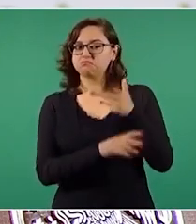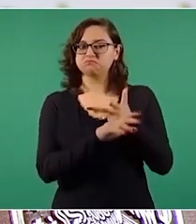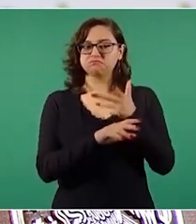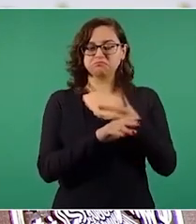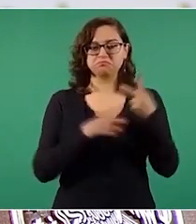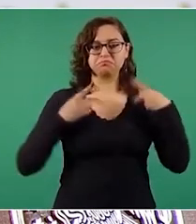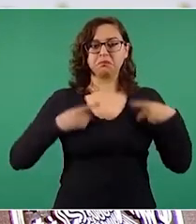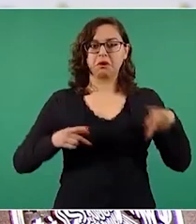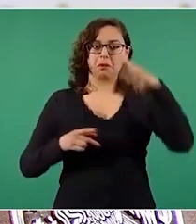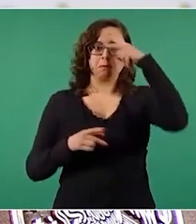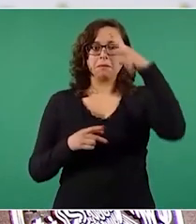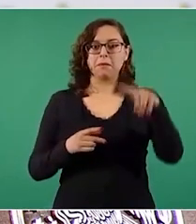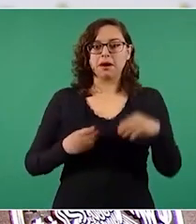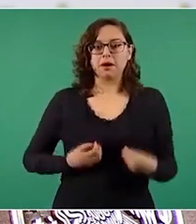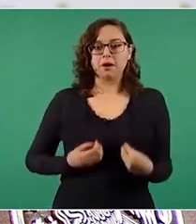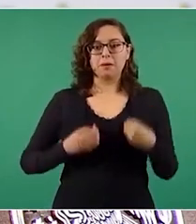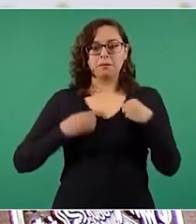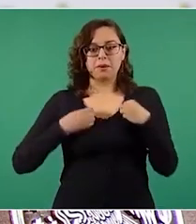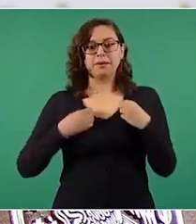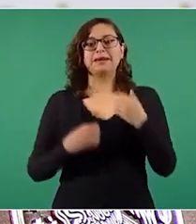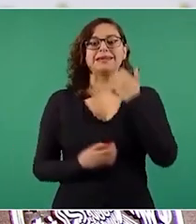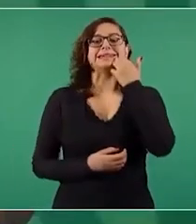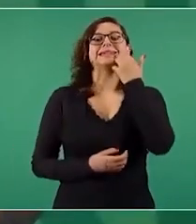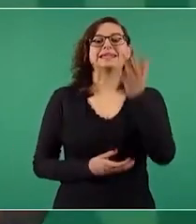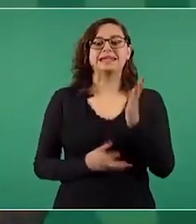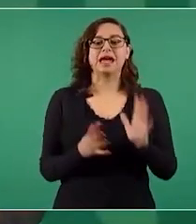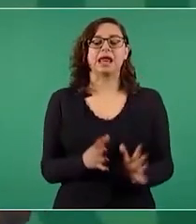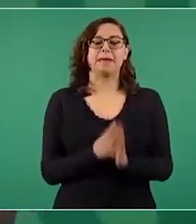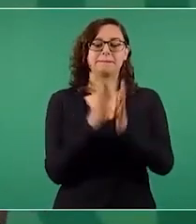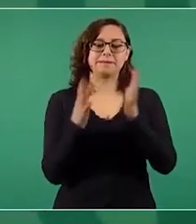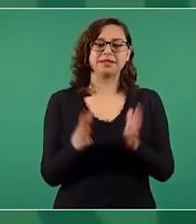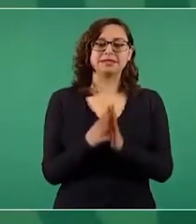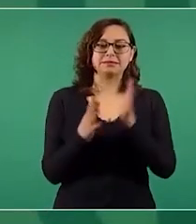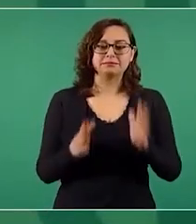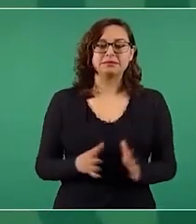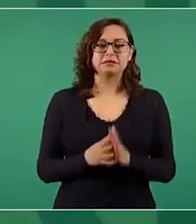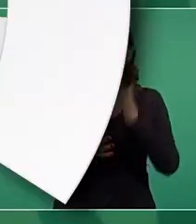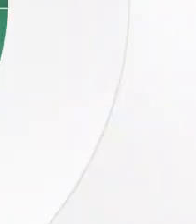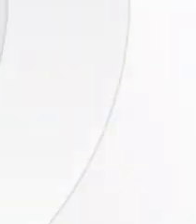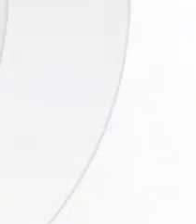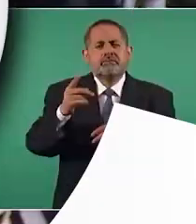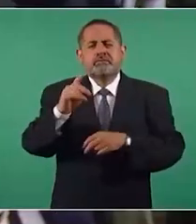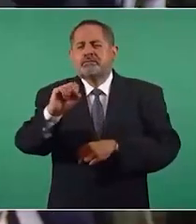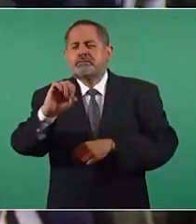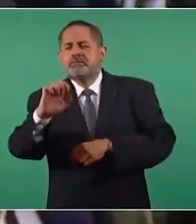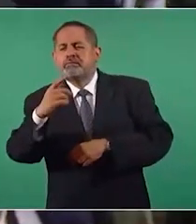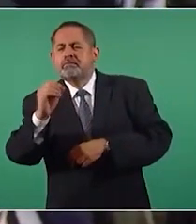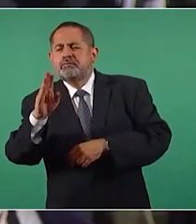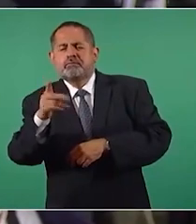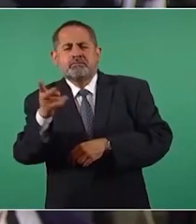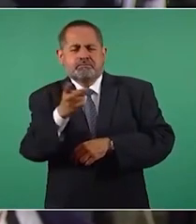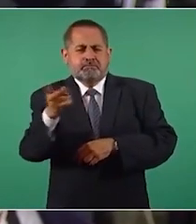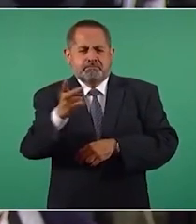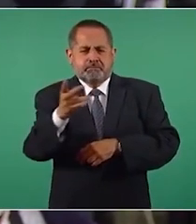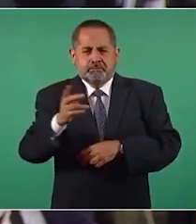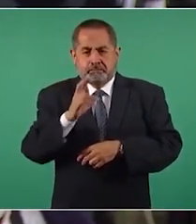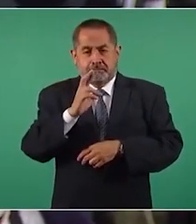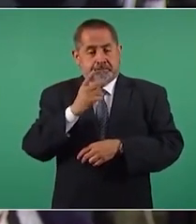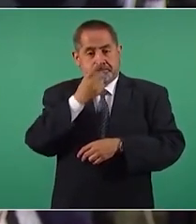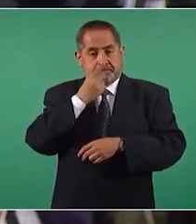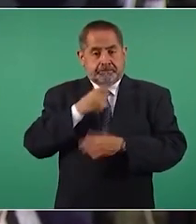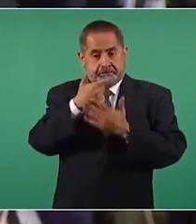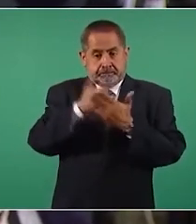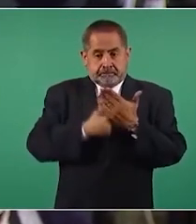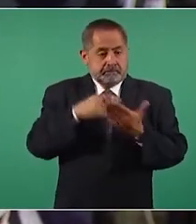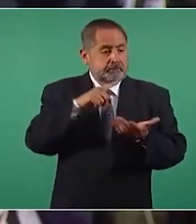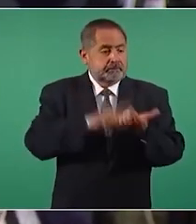de nuestros paisanos en participar en las elecciones. Si en esta lista que menciona